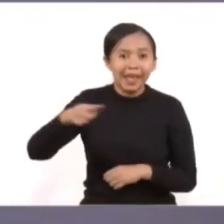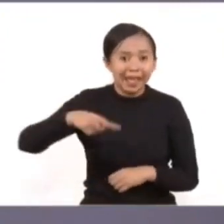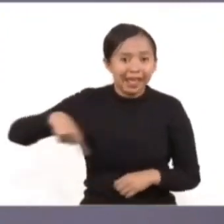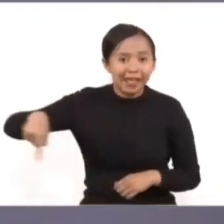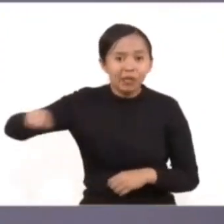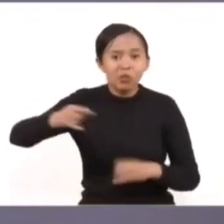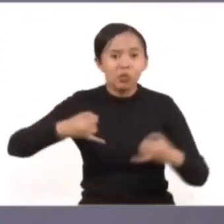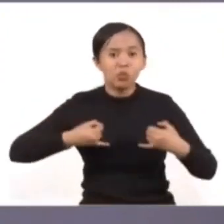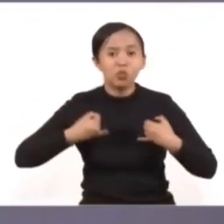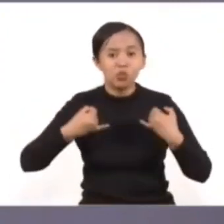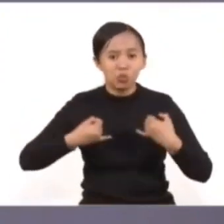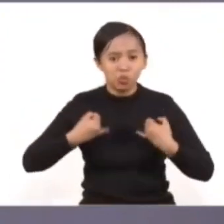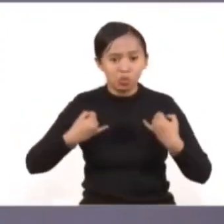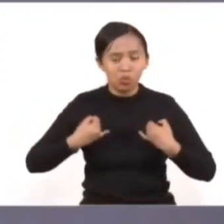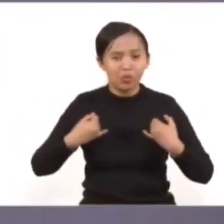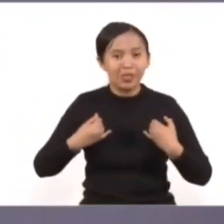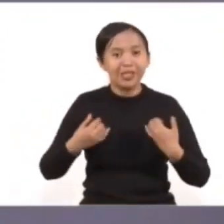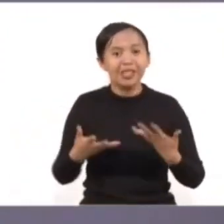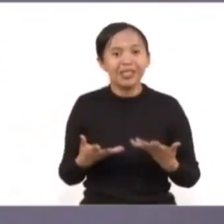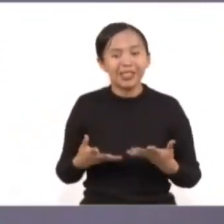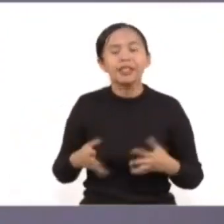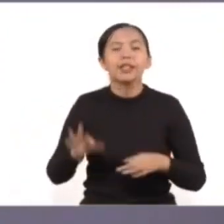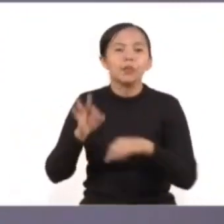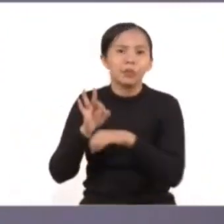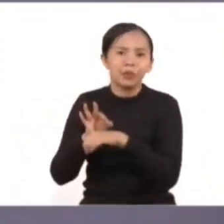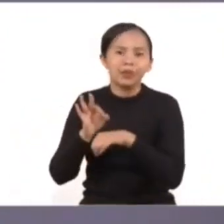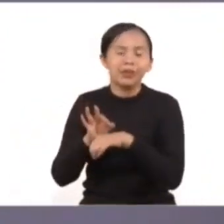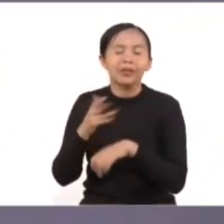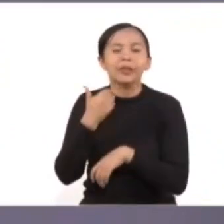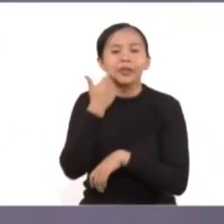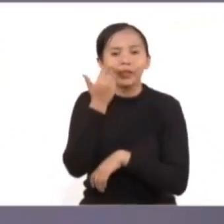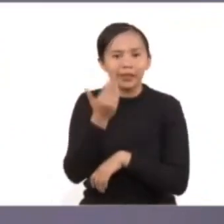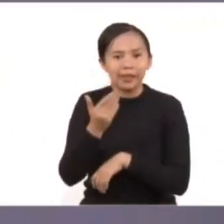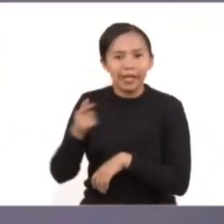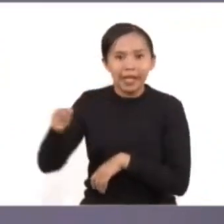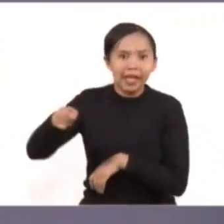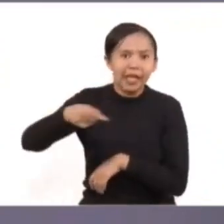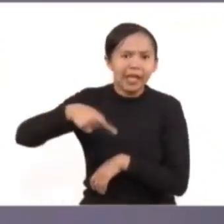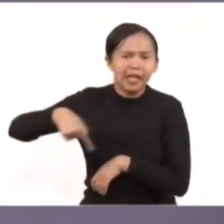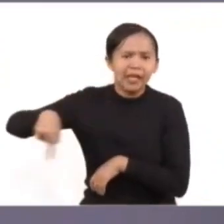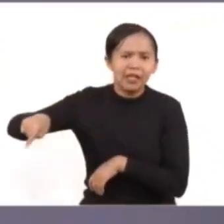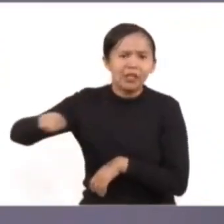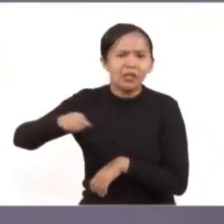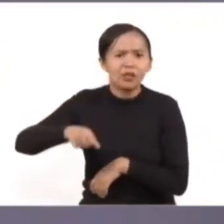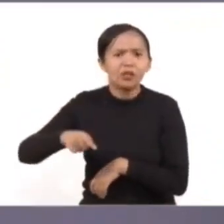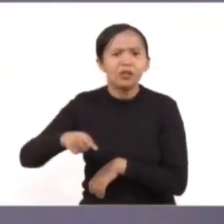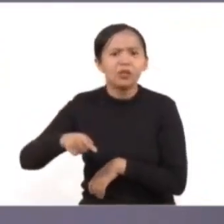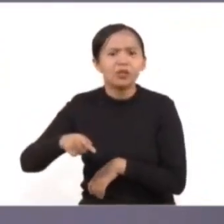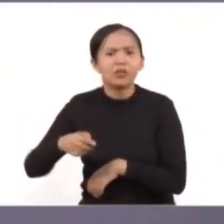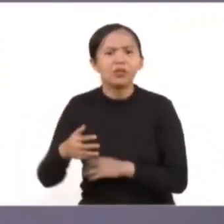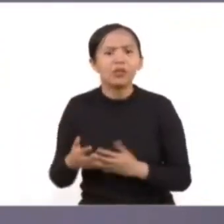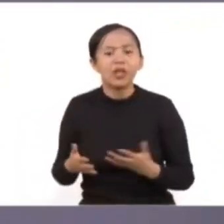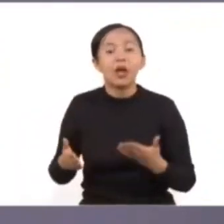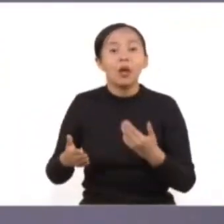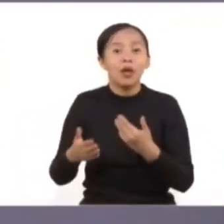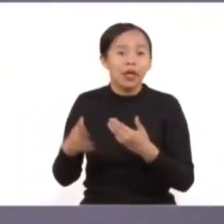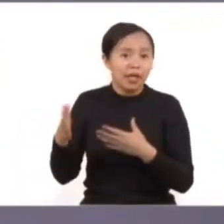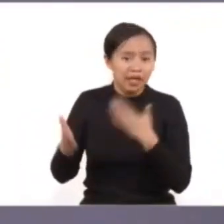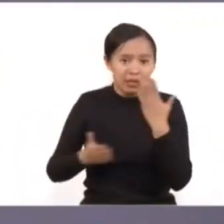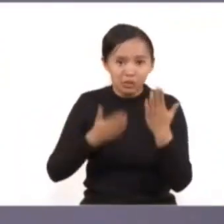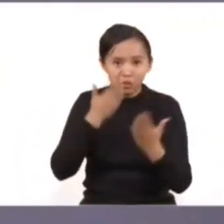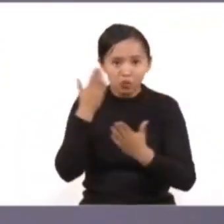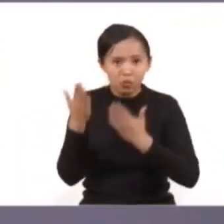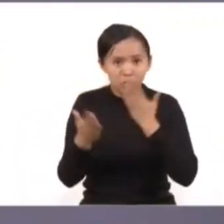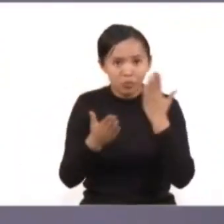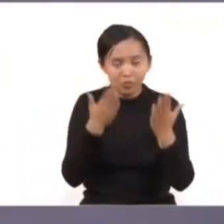nuestros jóvenes, adolescentes, estas personas que tienen como finalidad culminar un trayecto educativo,